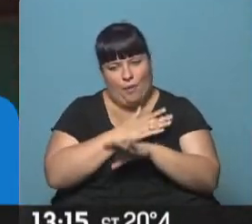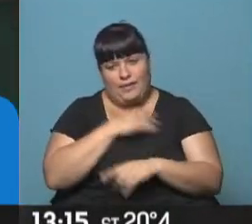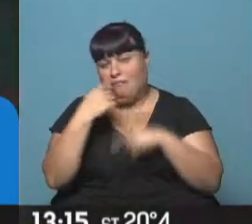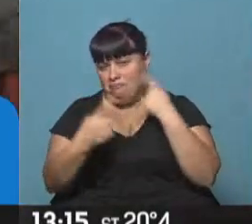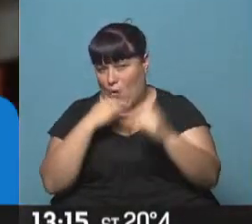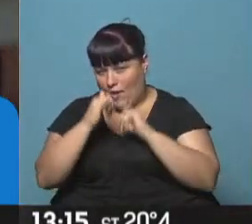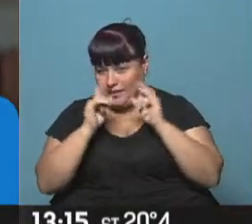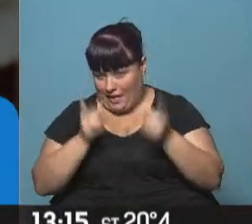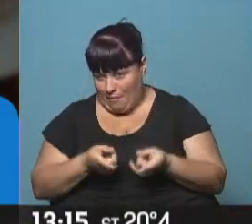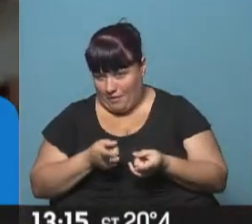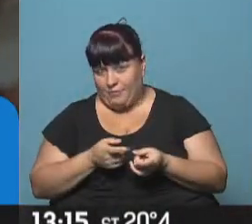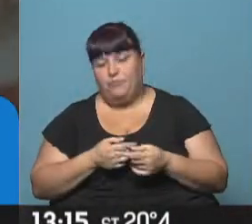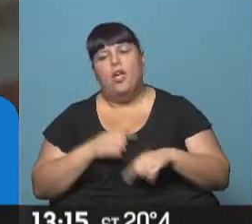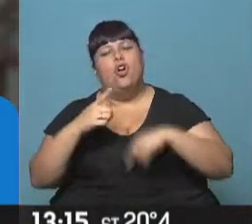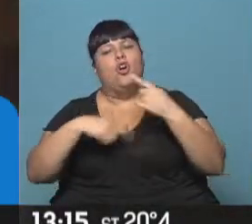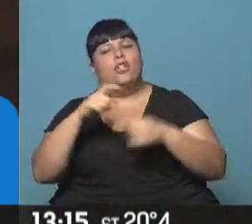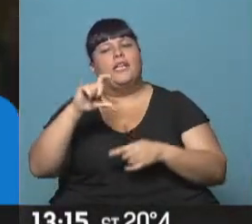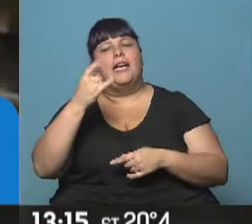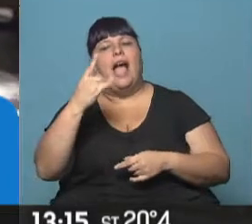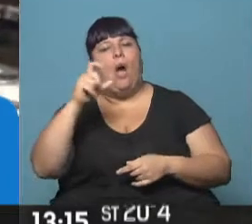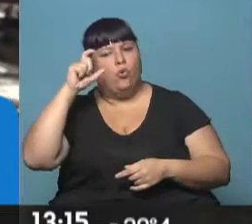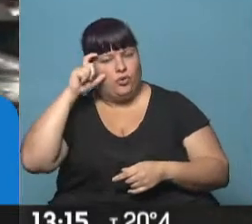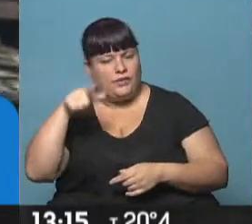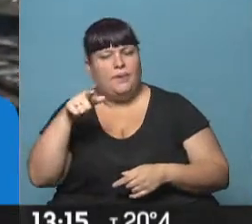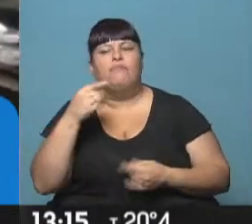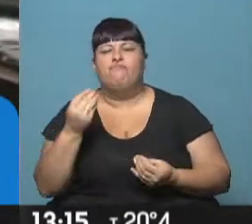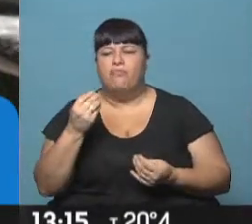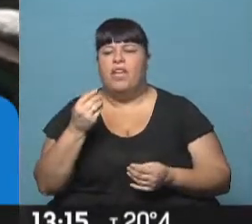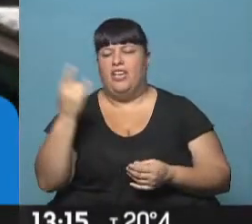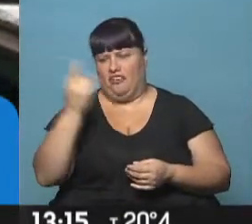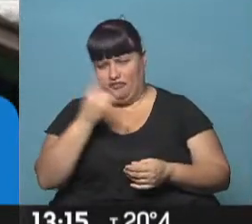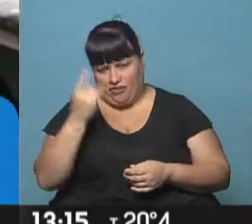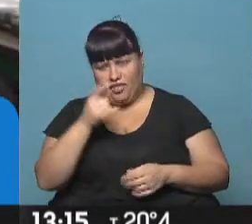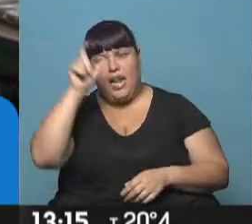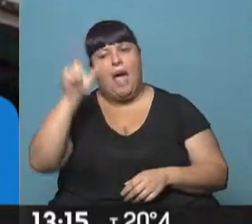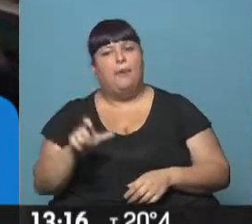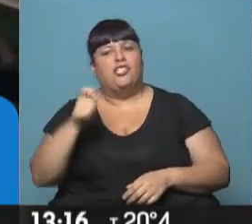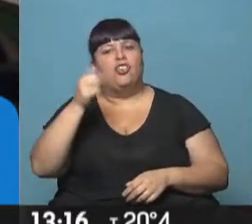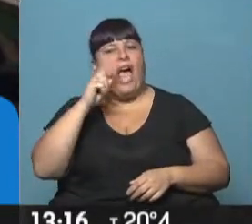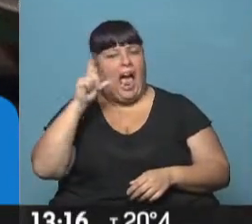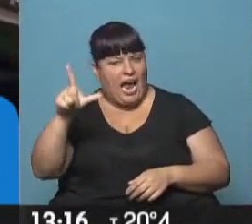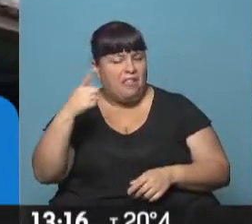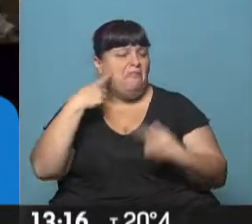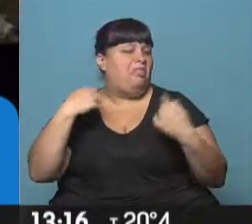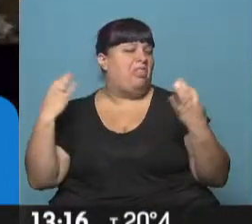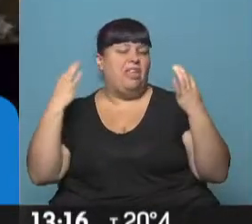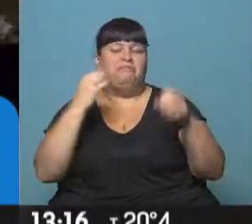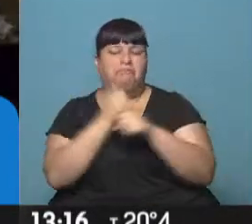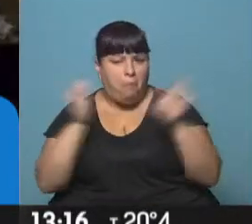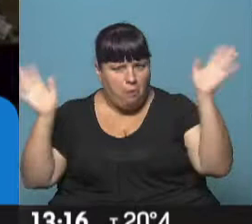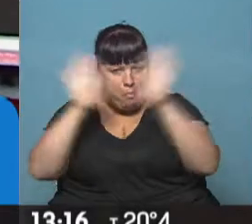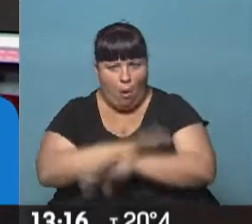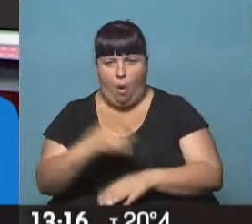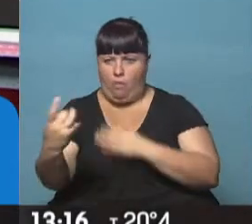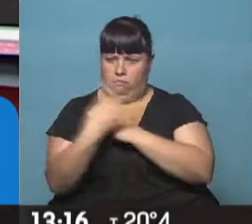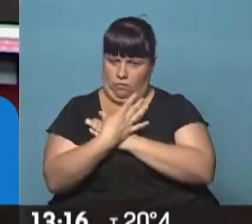responde también. Seguimos con Cauce, en este caso una ficción, el protagonista es Ariel, llega a un día cualquiera, su trabajo y se entera